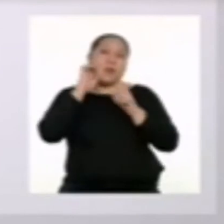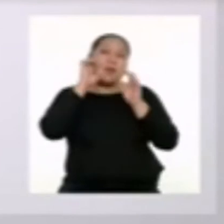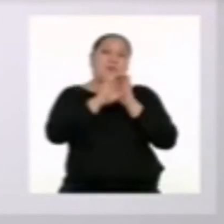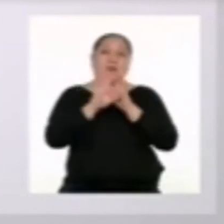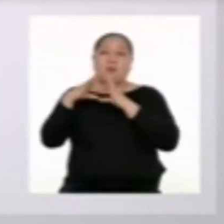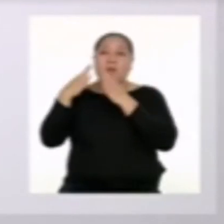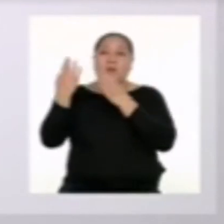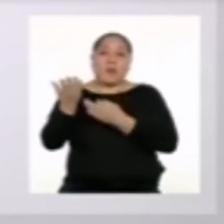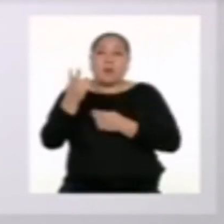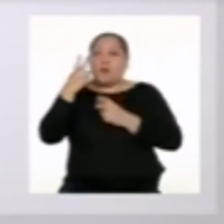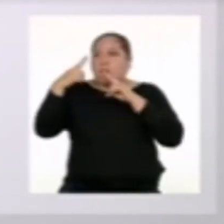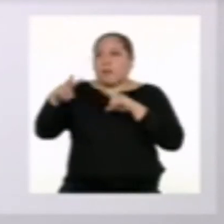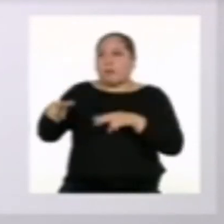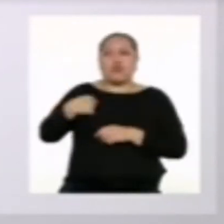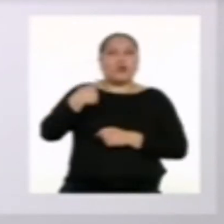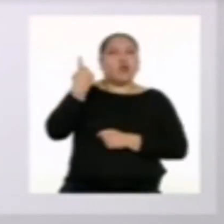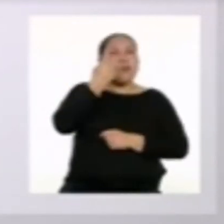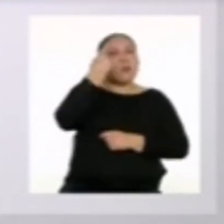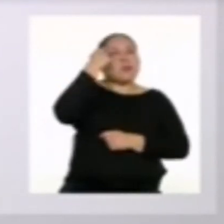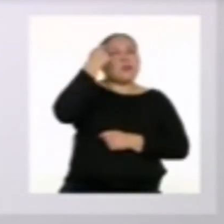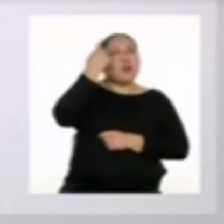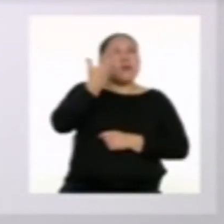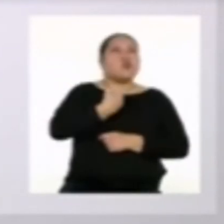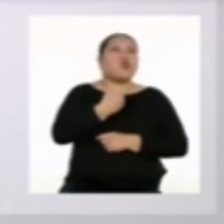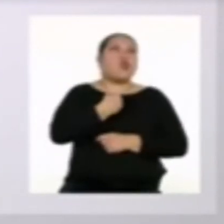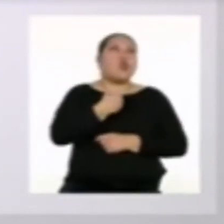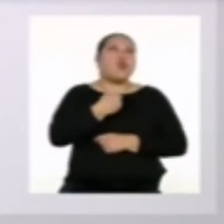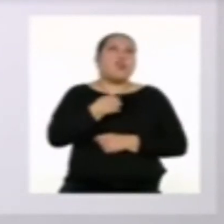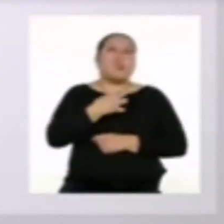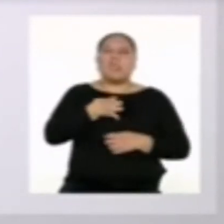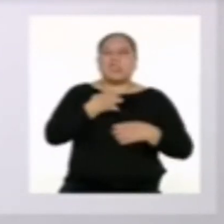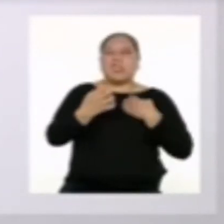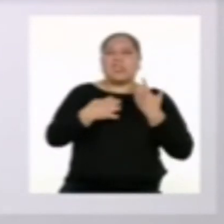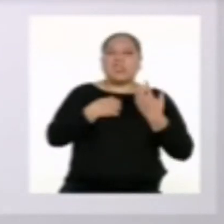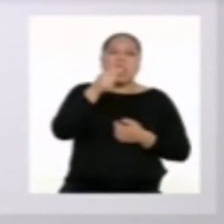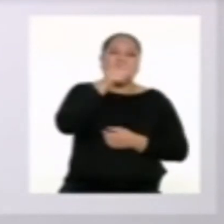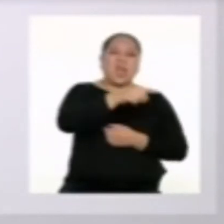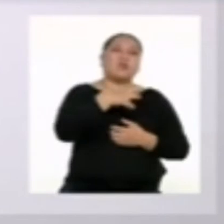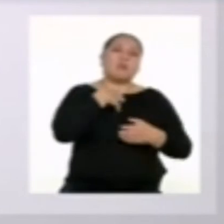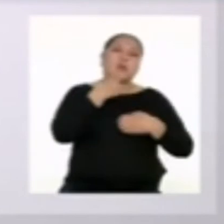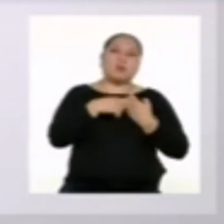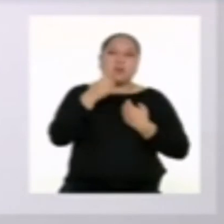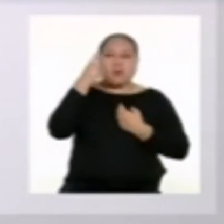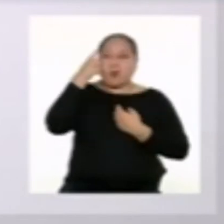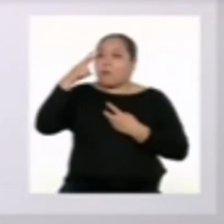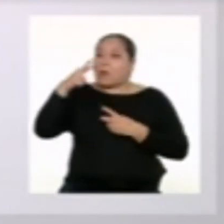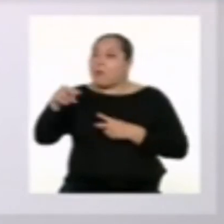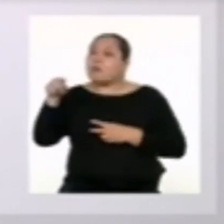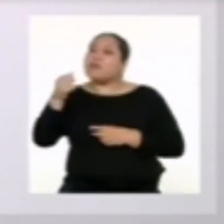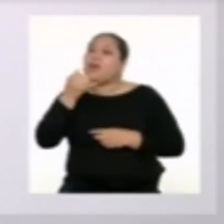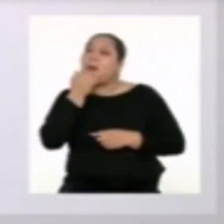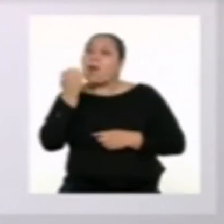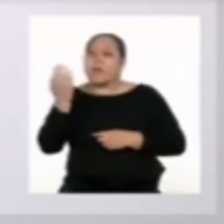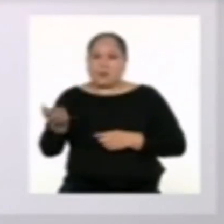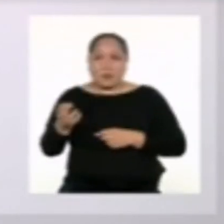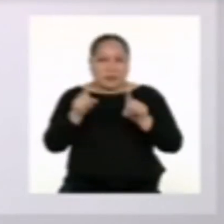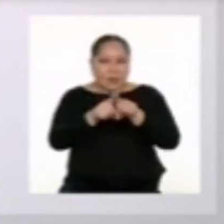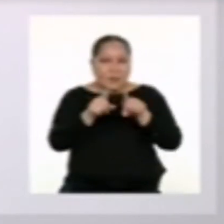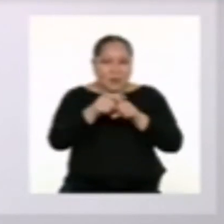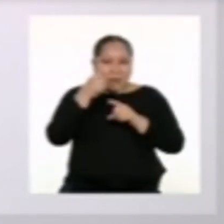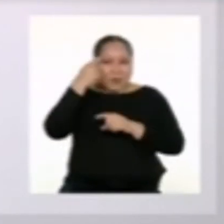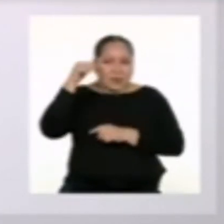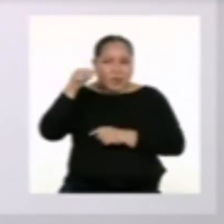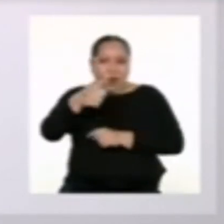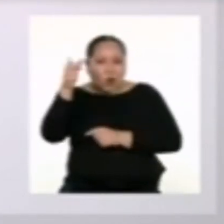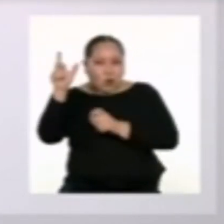nuestros familiares. Y solo pensamos en qué es lo que nos molesta a nosotros y a nosotras. Se trata de pensar también